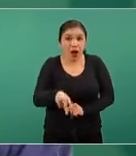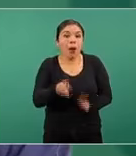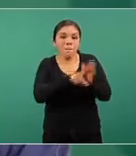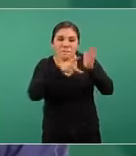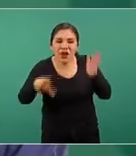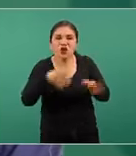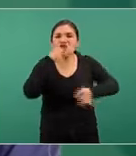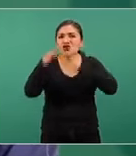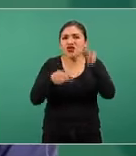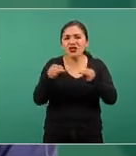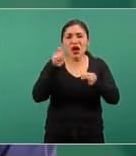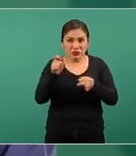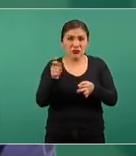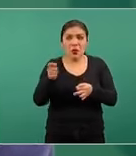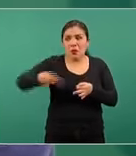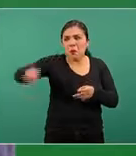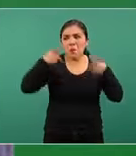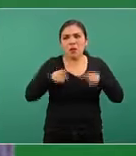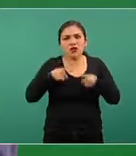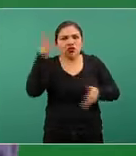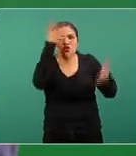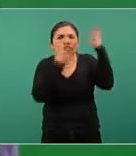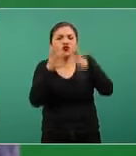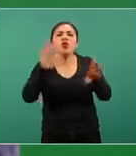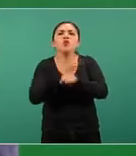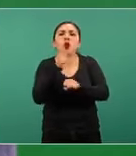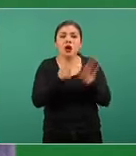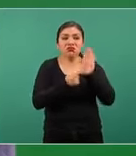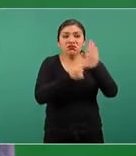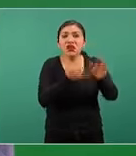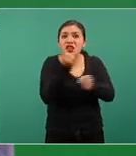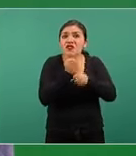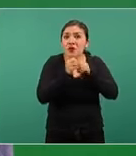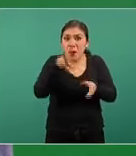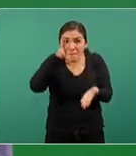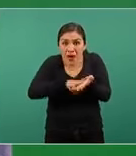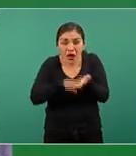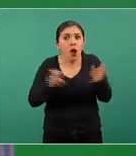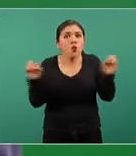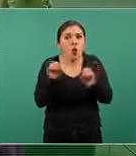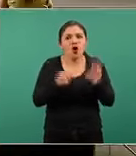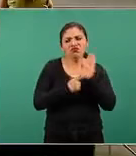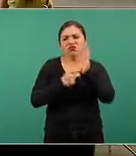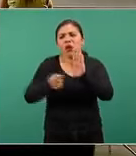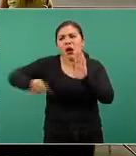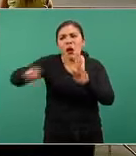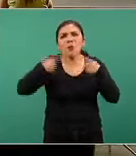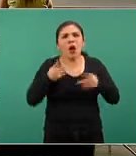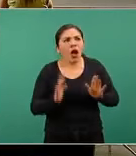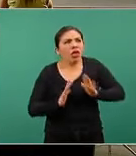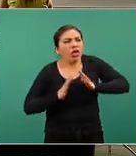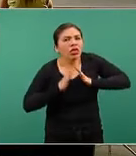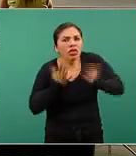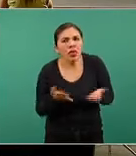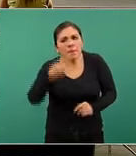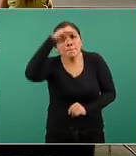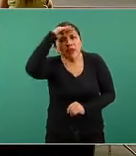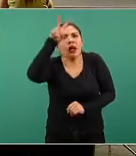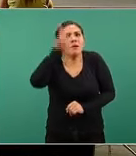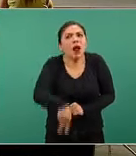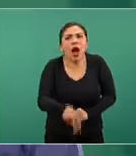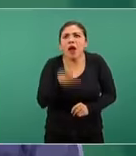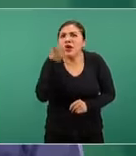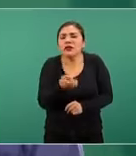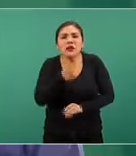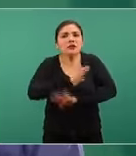porque presentan información incompleta no validada como si fuera información válida entonces las personas llega un momento en que